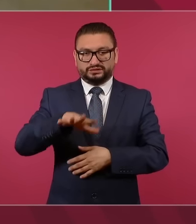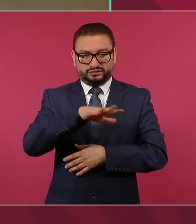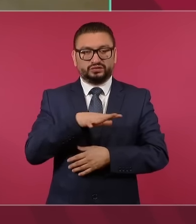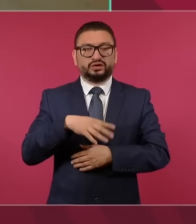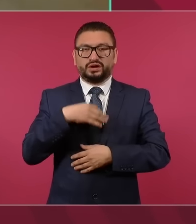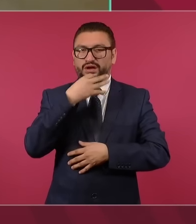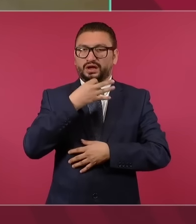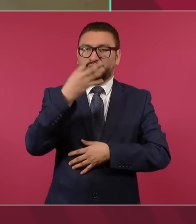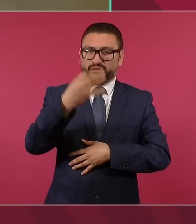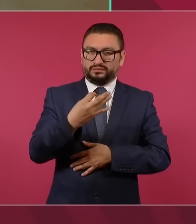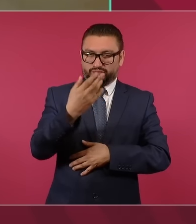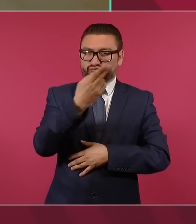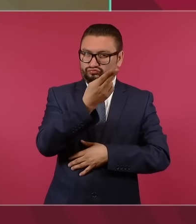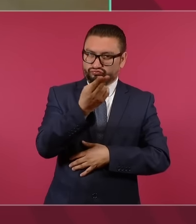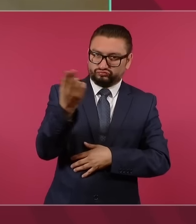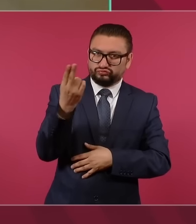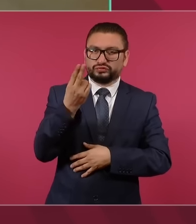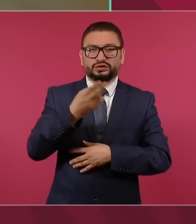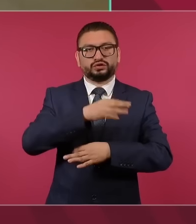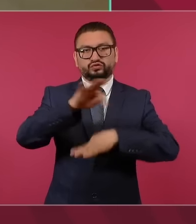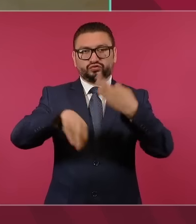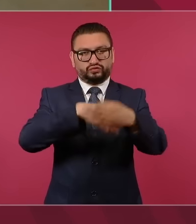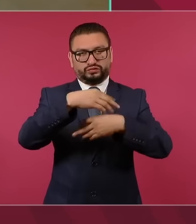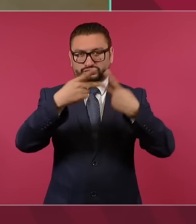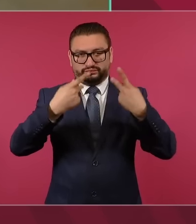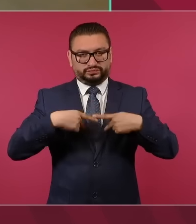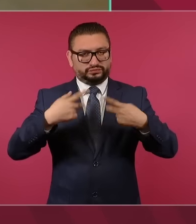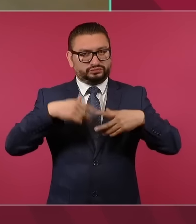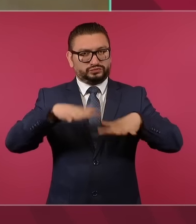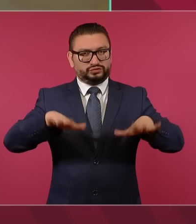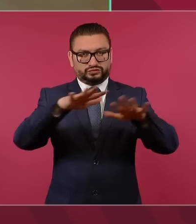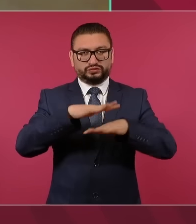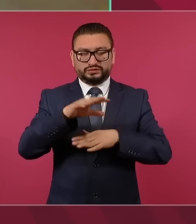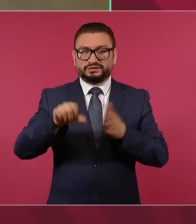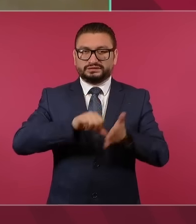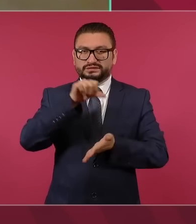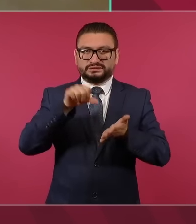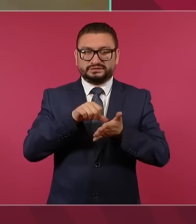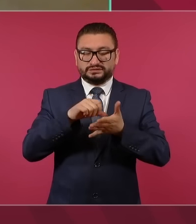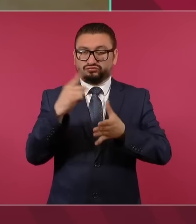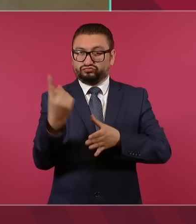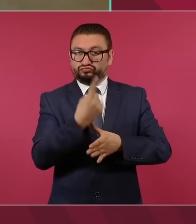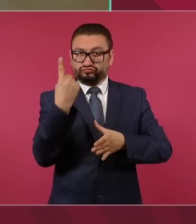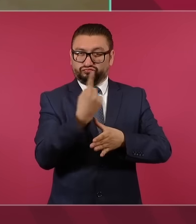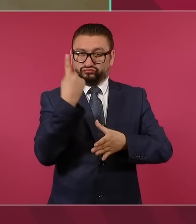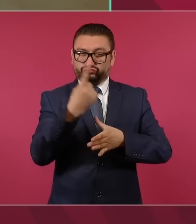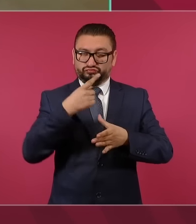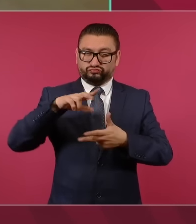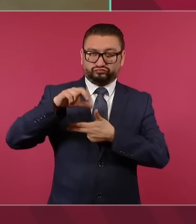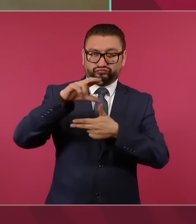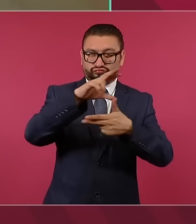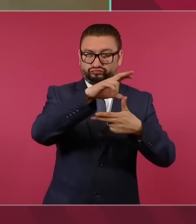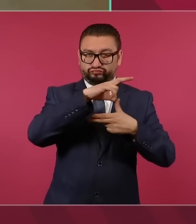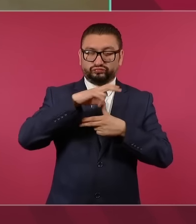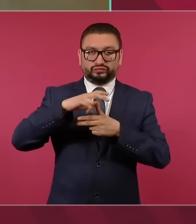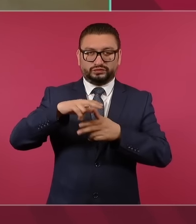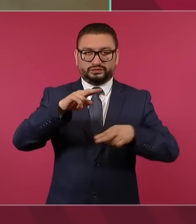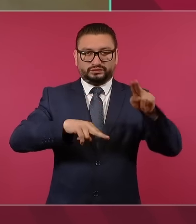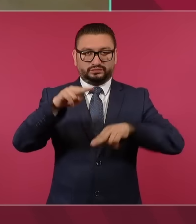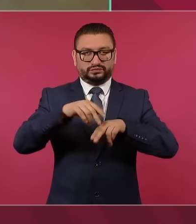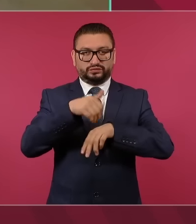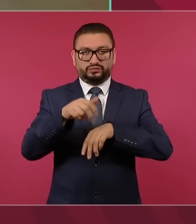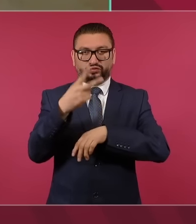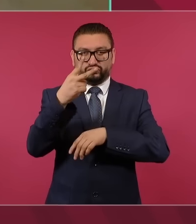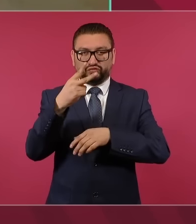informo a usted y a la población que el centro del huracán Peri de categoría 2